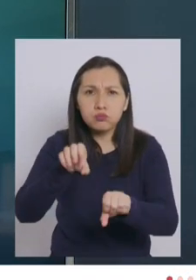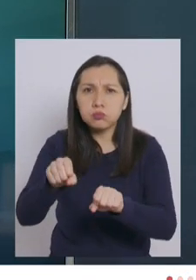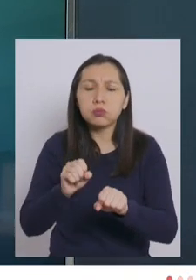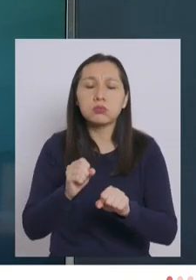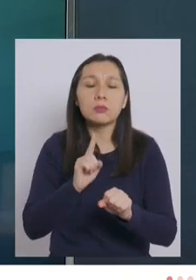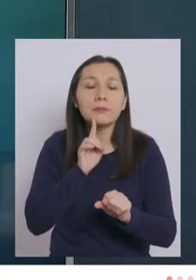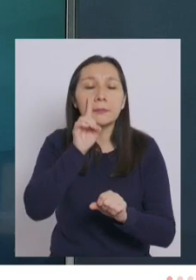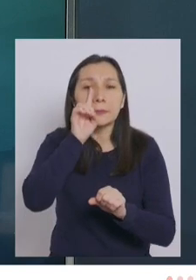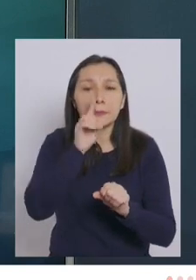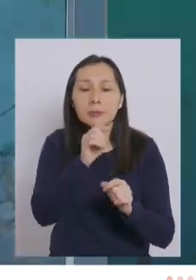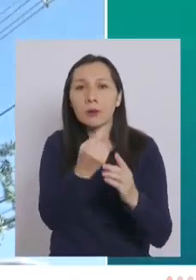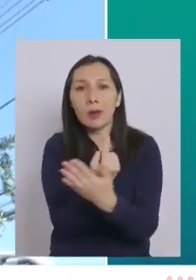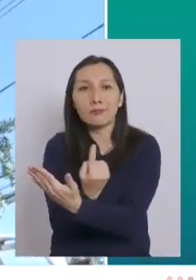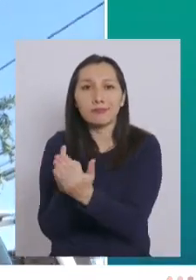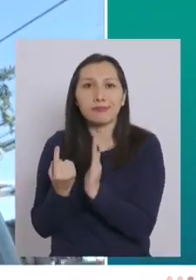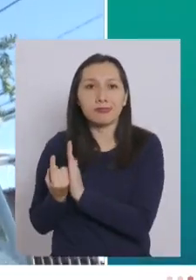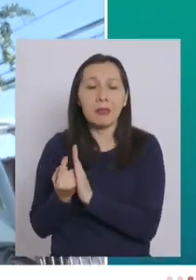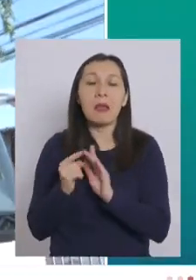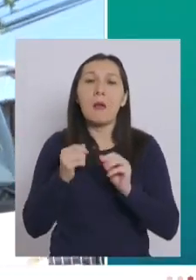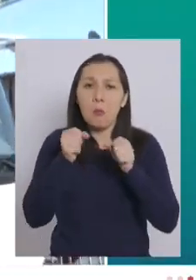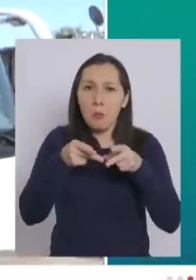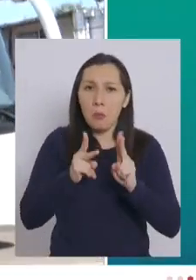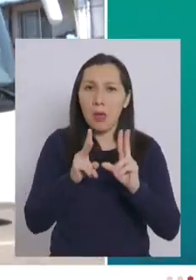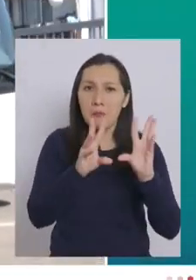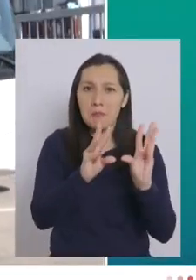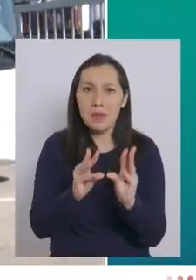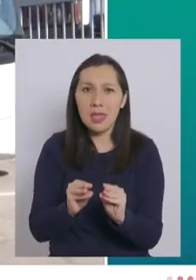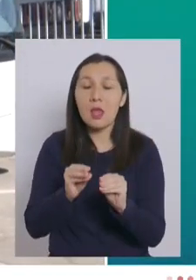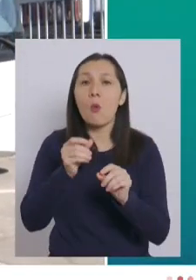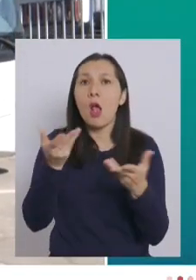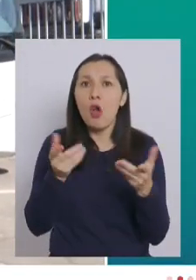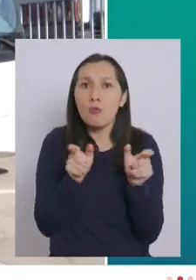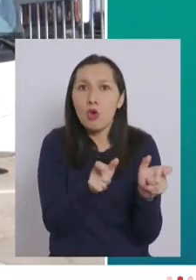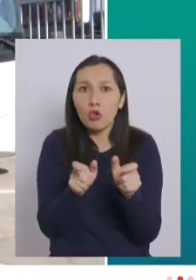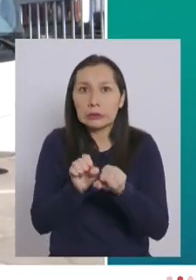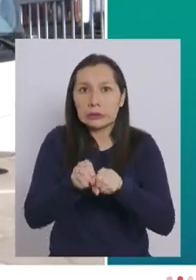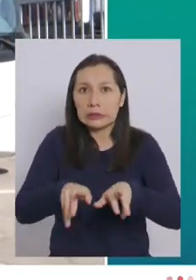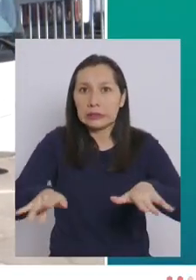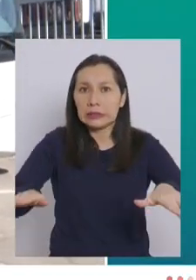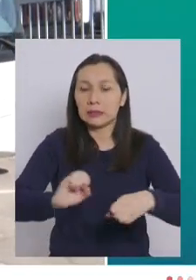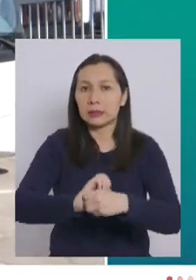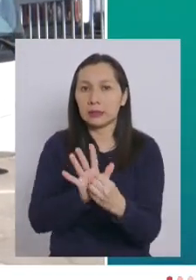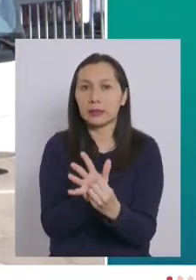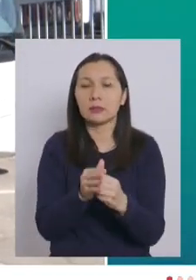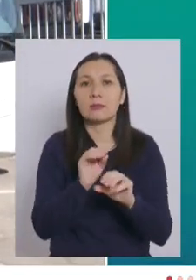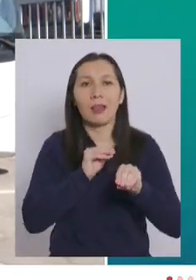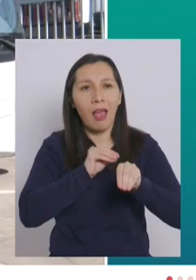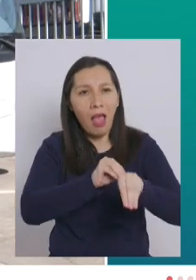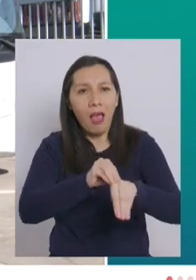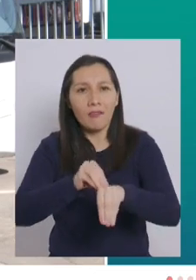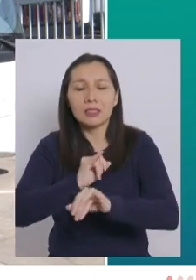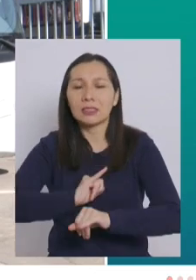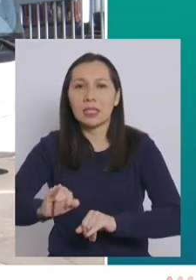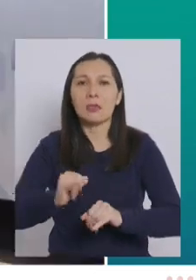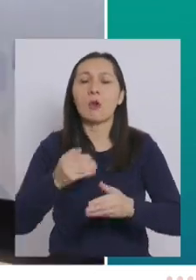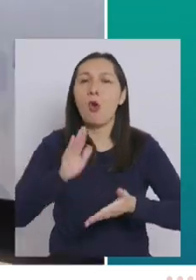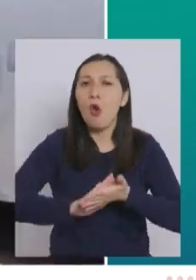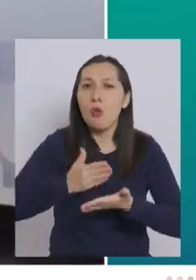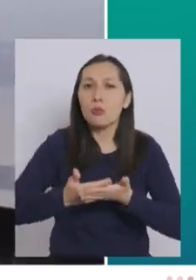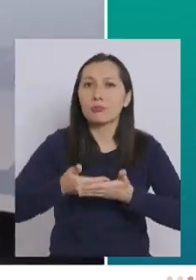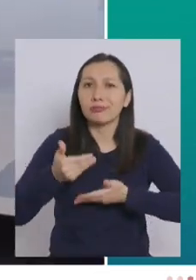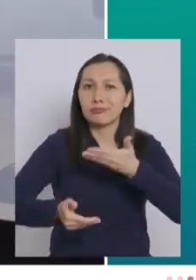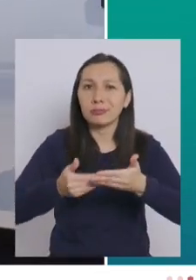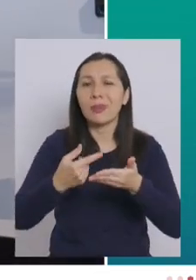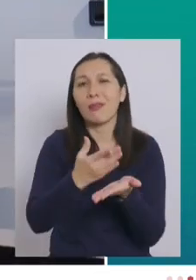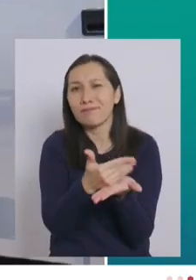aislamiento, que permite la disminución de la progresión de la pandemia, hemos estado comunicando permanentemente el avance de